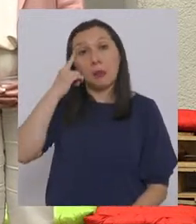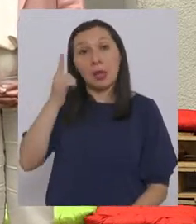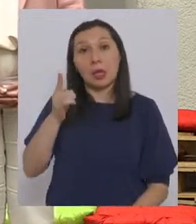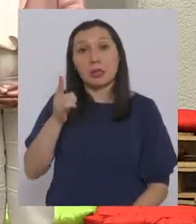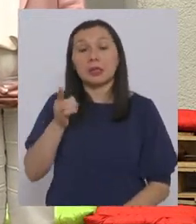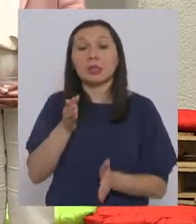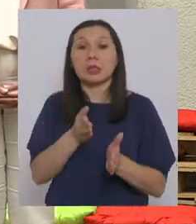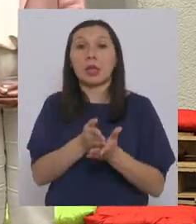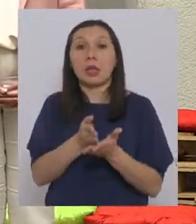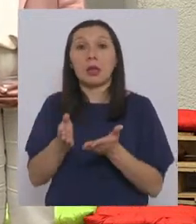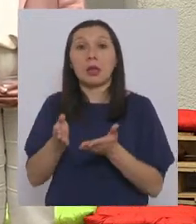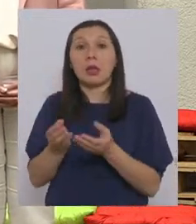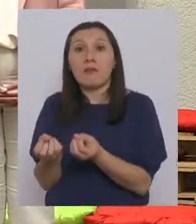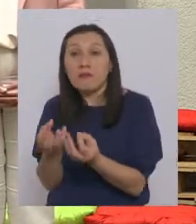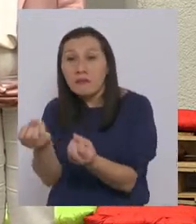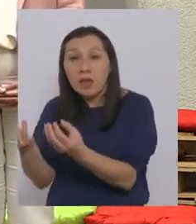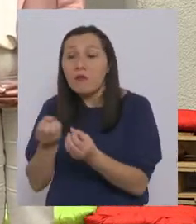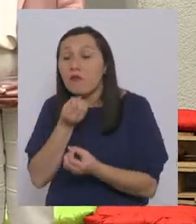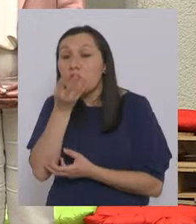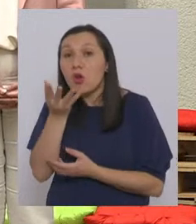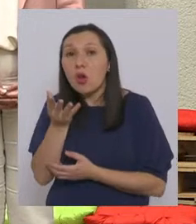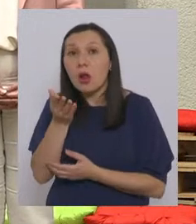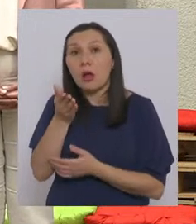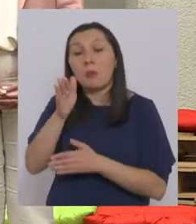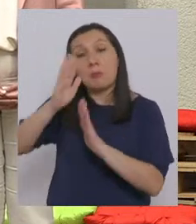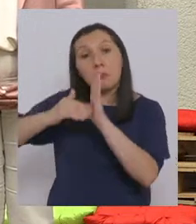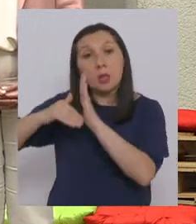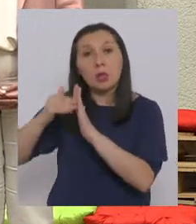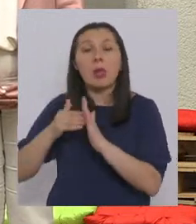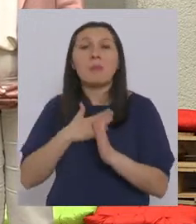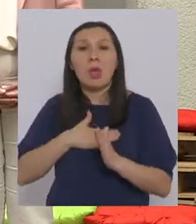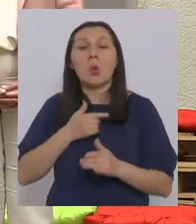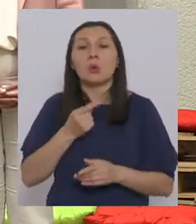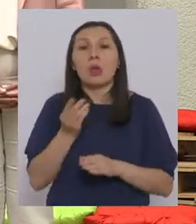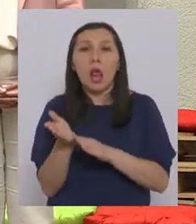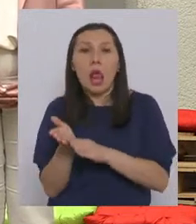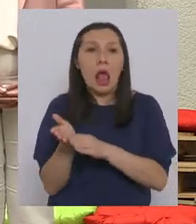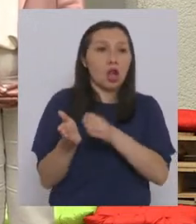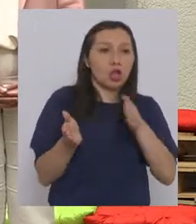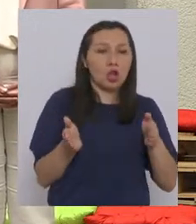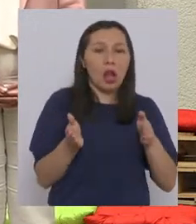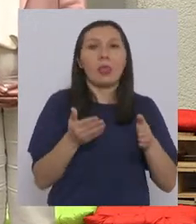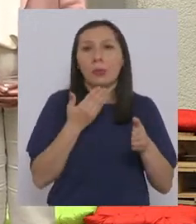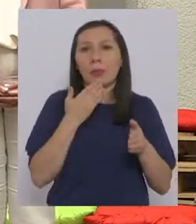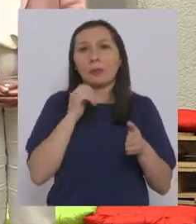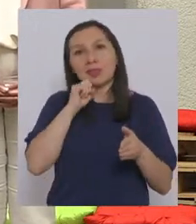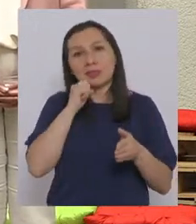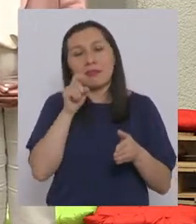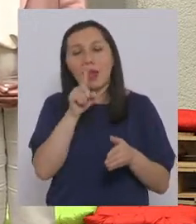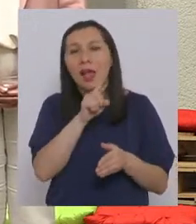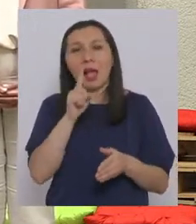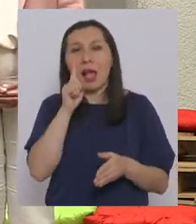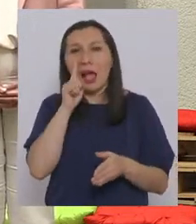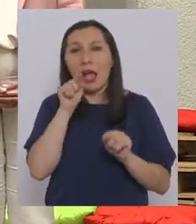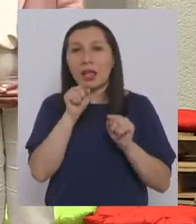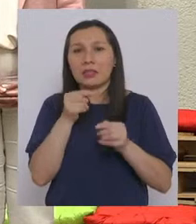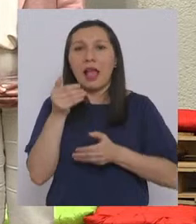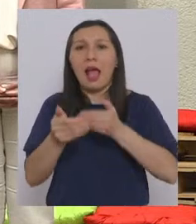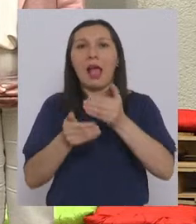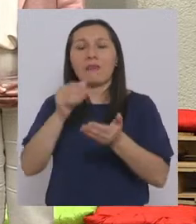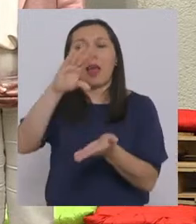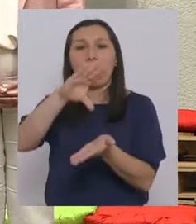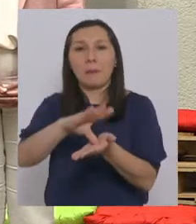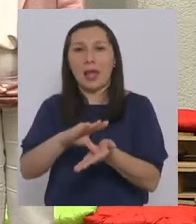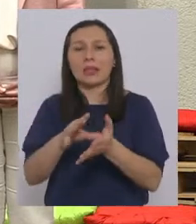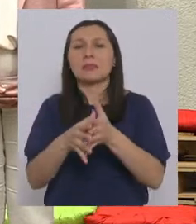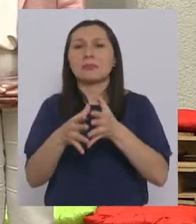parte que esté con pasto y con flores y que esté pintada sino que me gustaría ver también la otra parte porque de eso se trata se trata de que avancemos hacia un